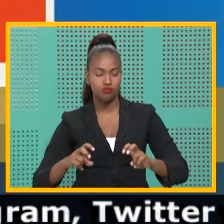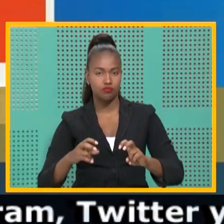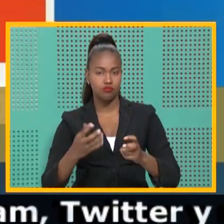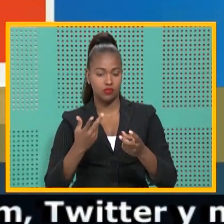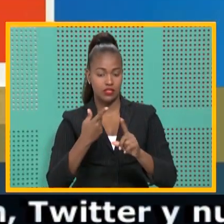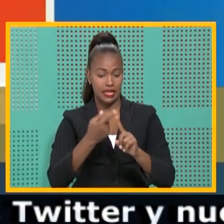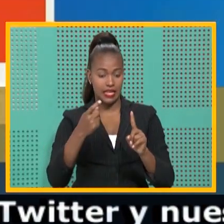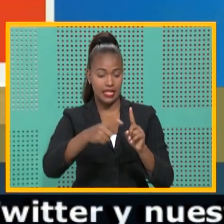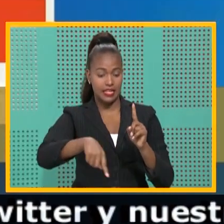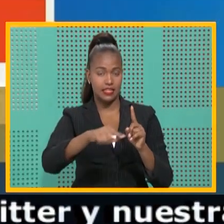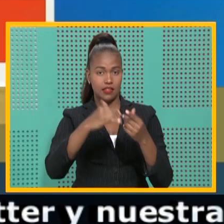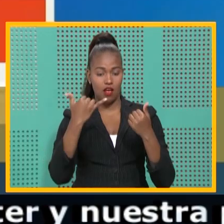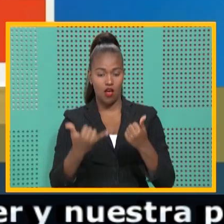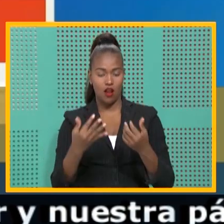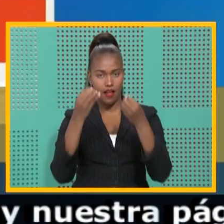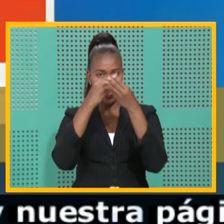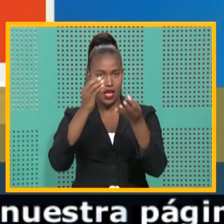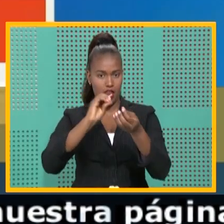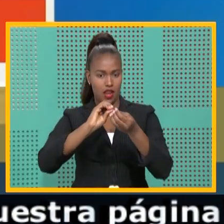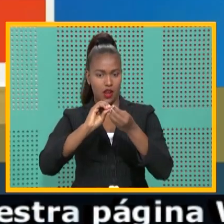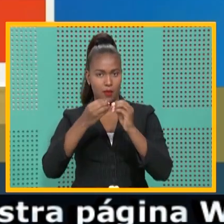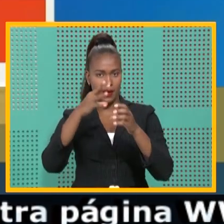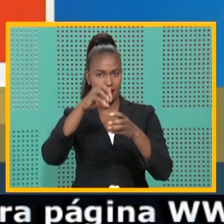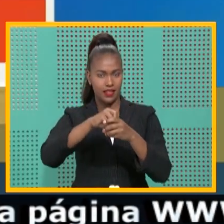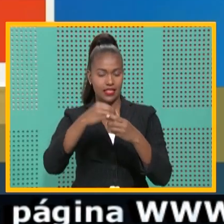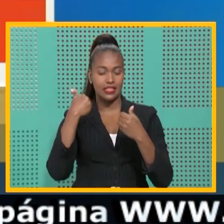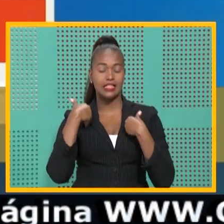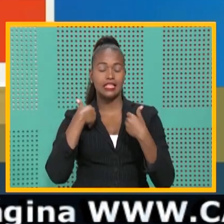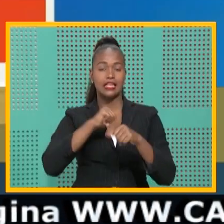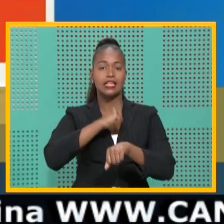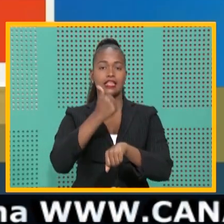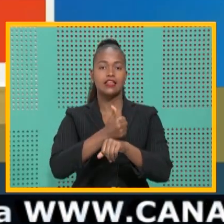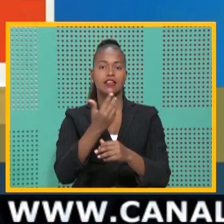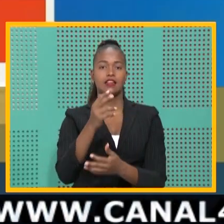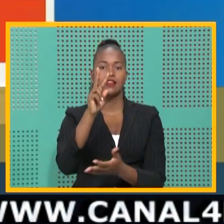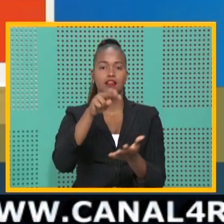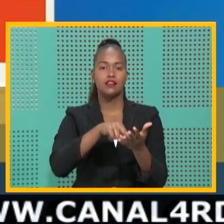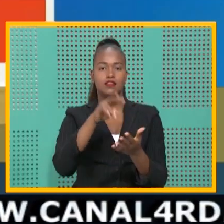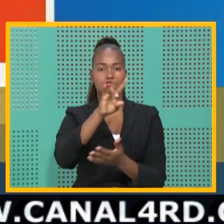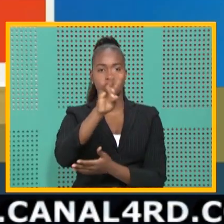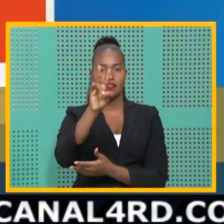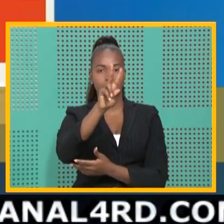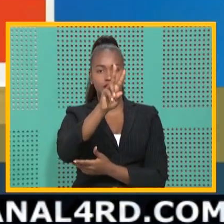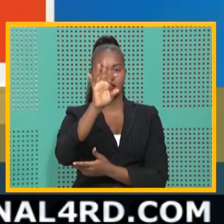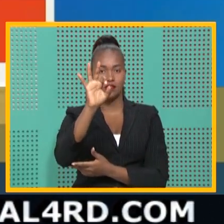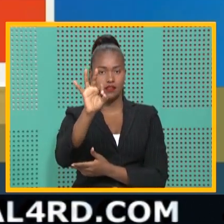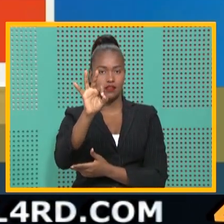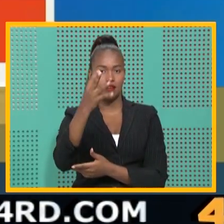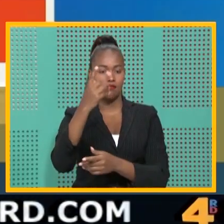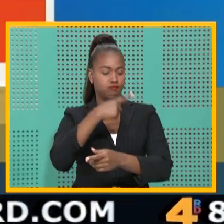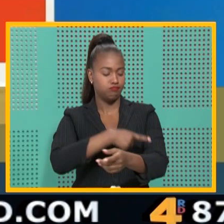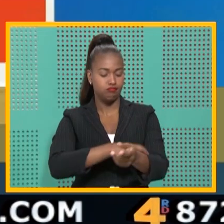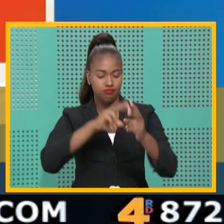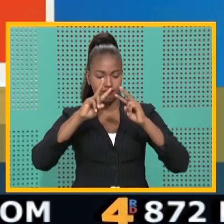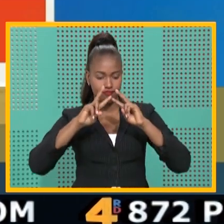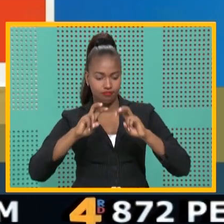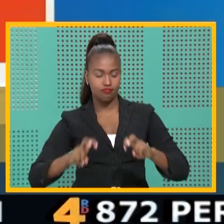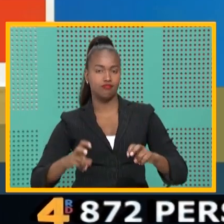cuales en este boletín se incluyen 2.729 pruebas,